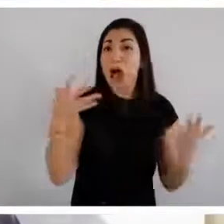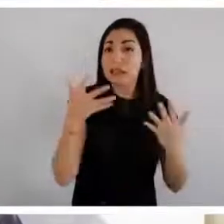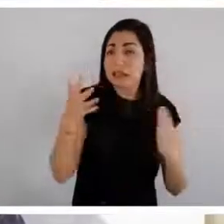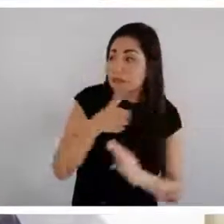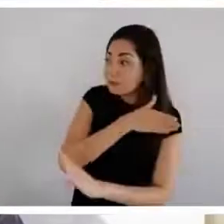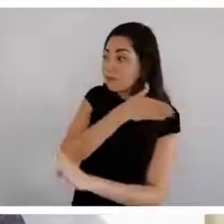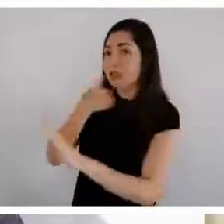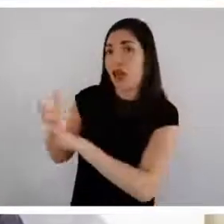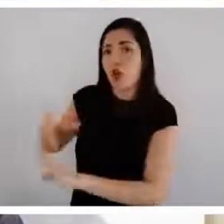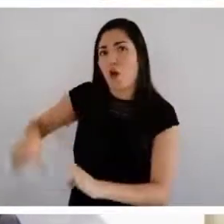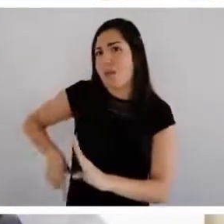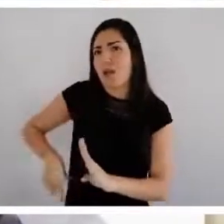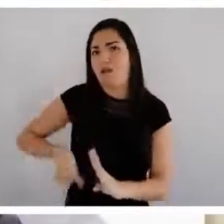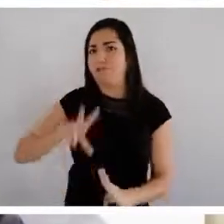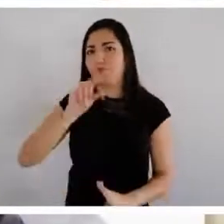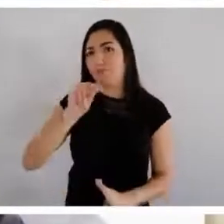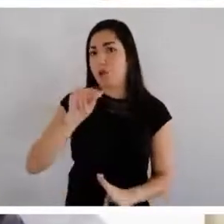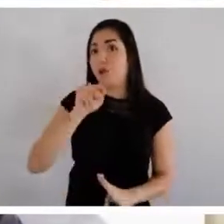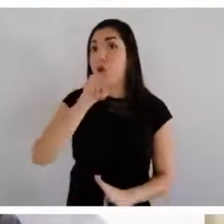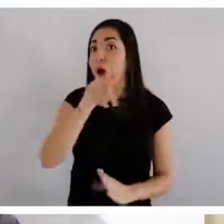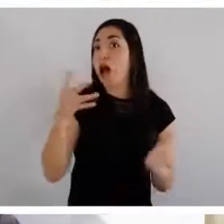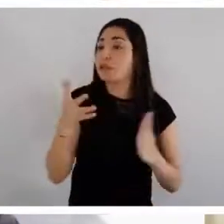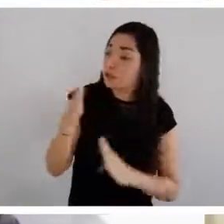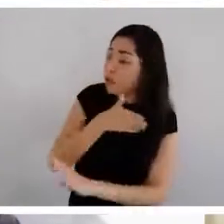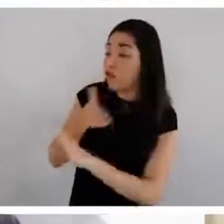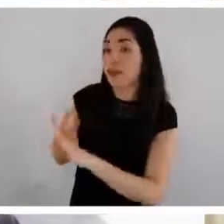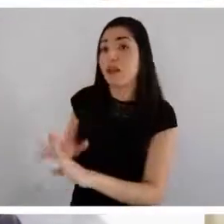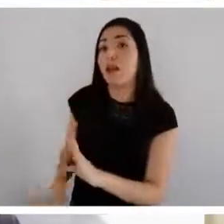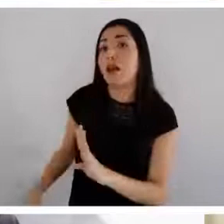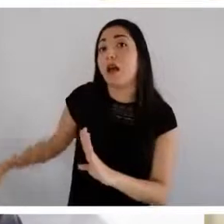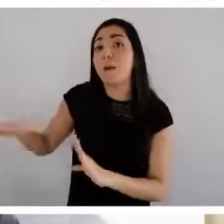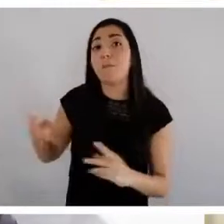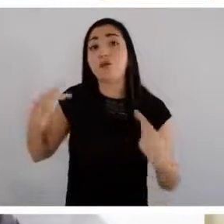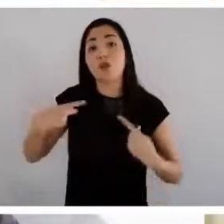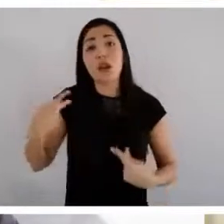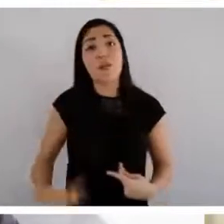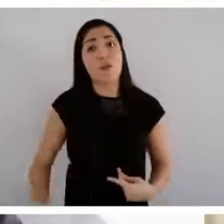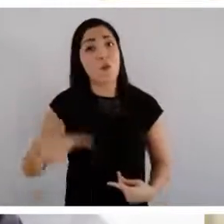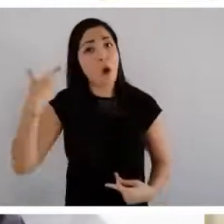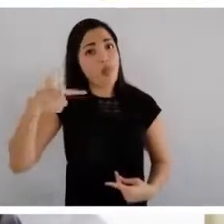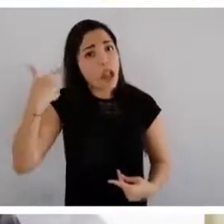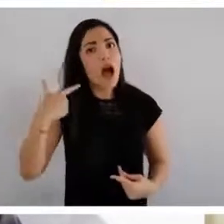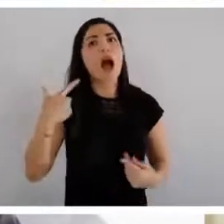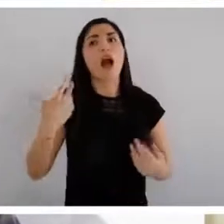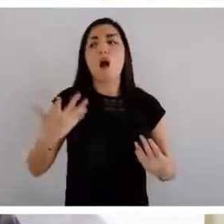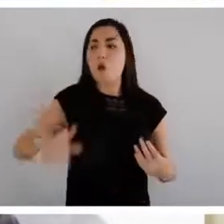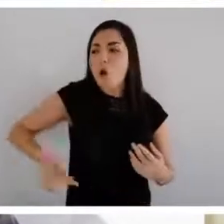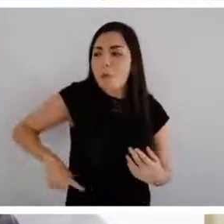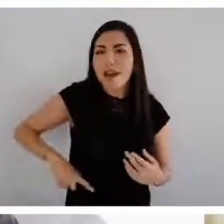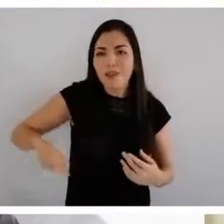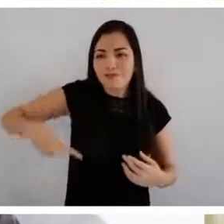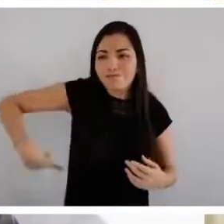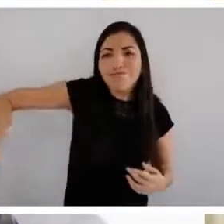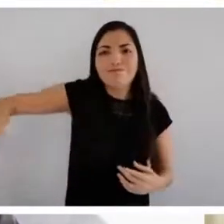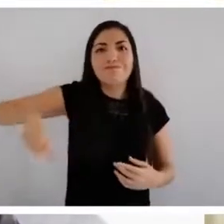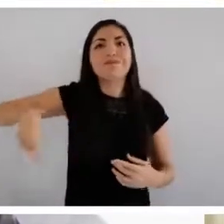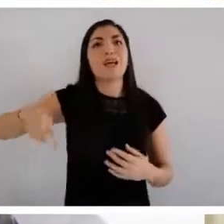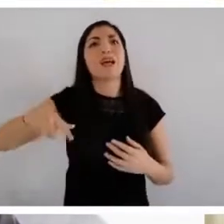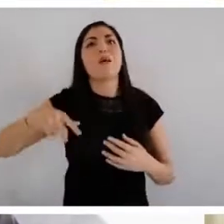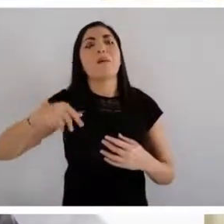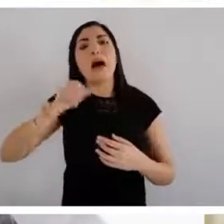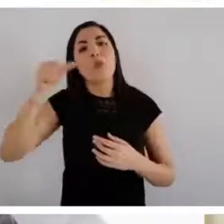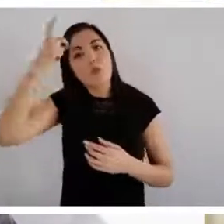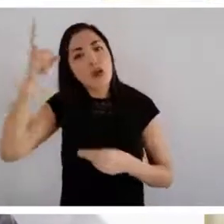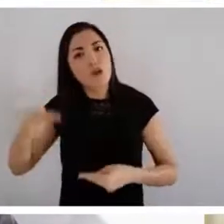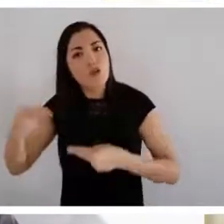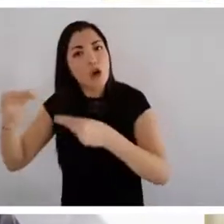descalifica al gobierno. Lo que está usted haciendo es ofender a las y los ciudadanos, empresarios y a quienes han hecho un gran sacrificio y han